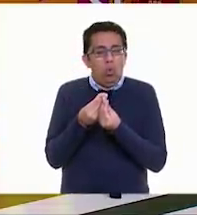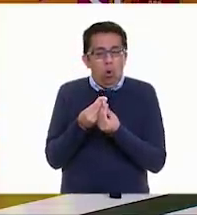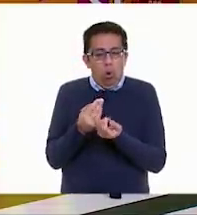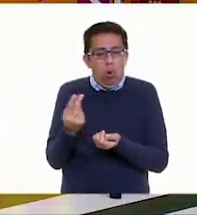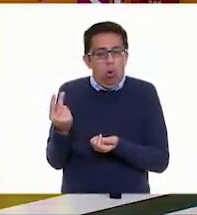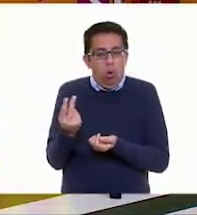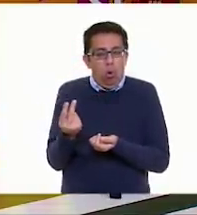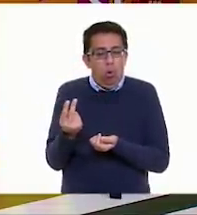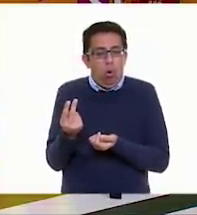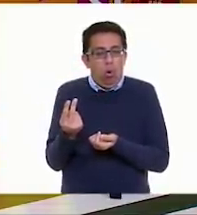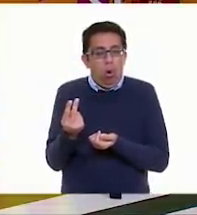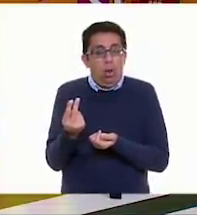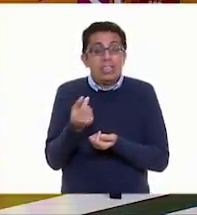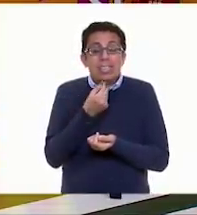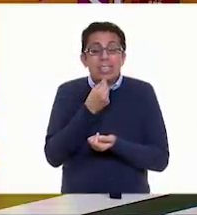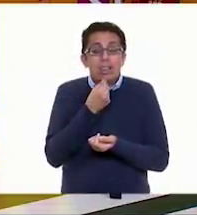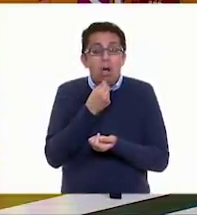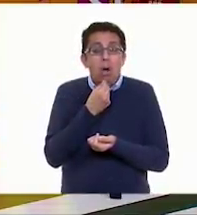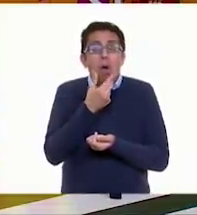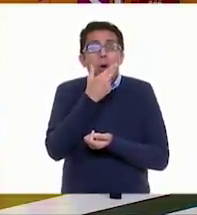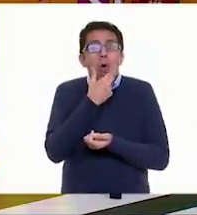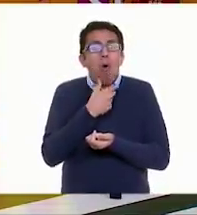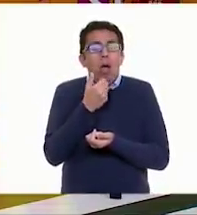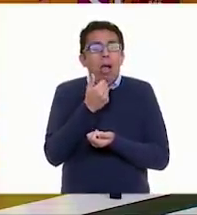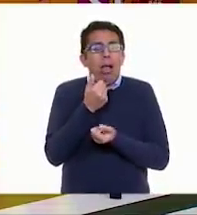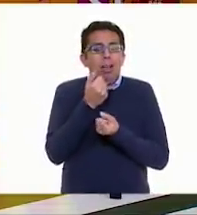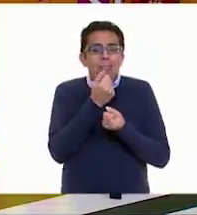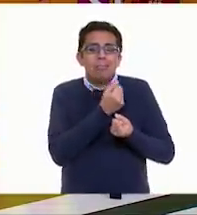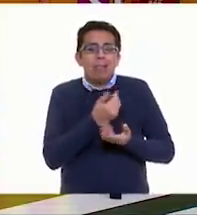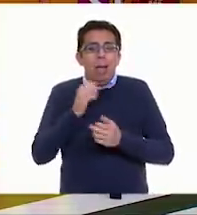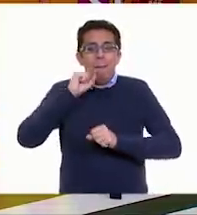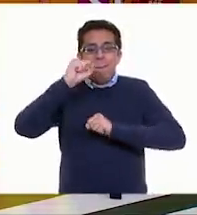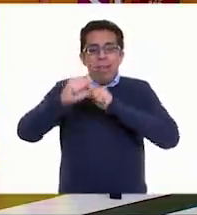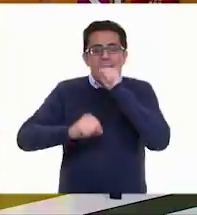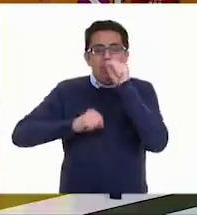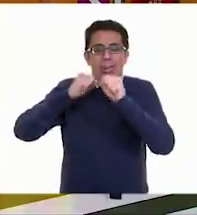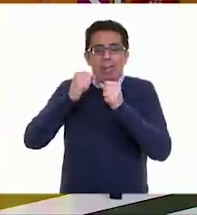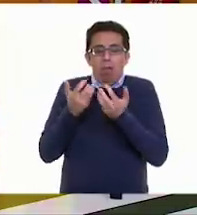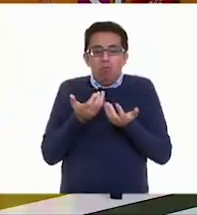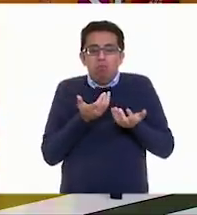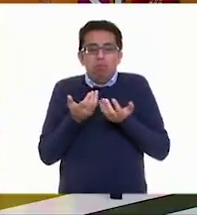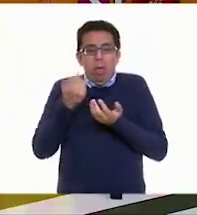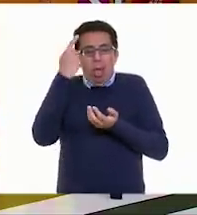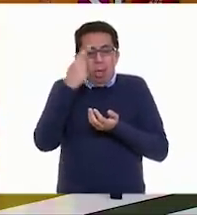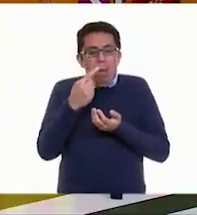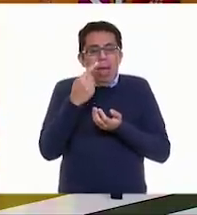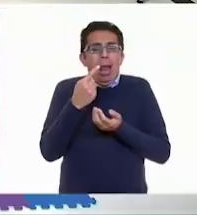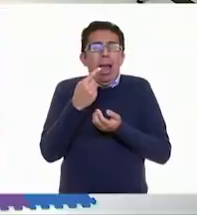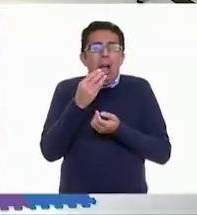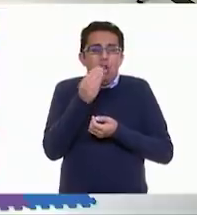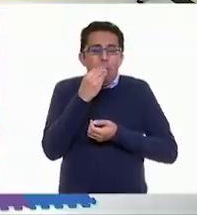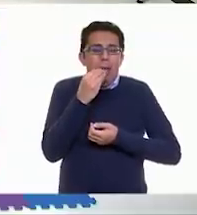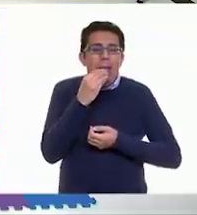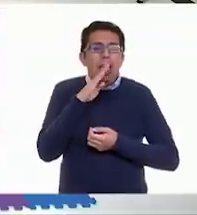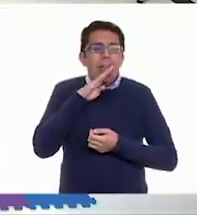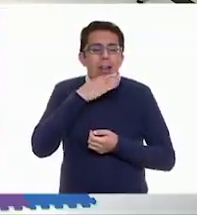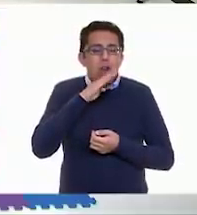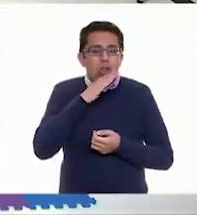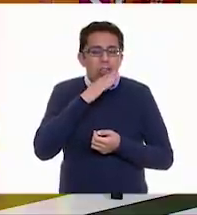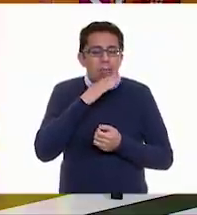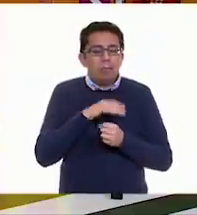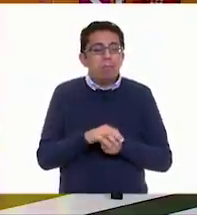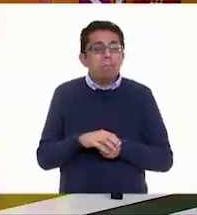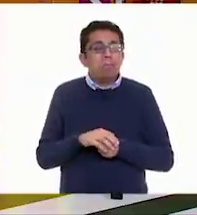niño lo llevan en su bicla para que coma elotes. Escucha muy bien. Sí. Y